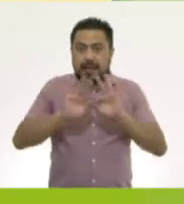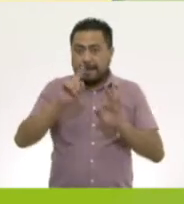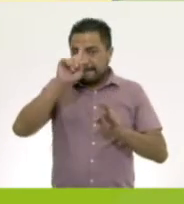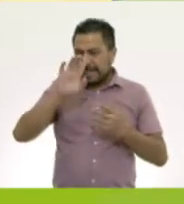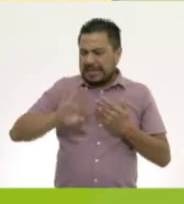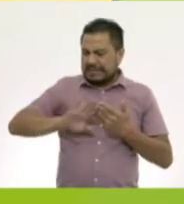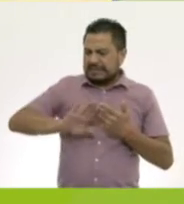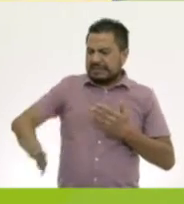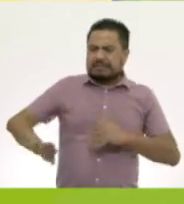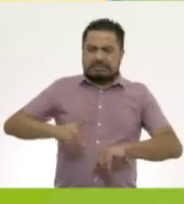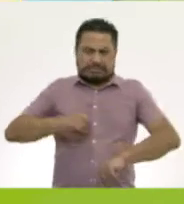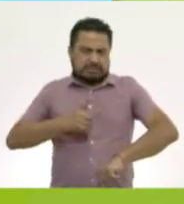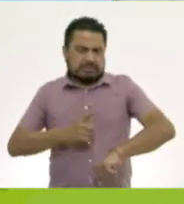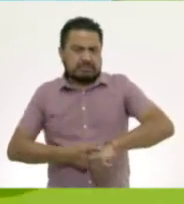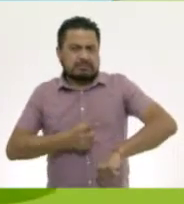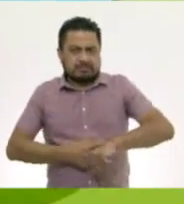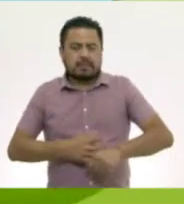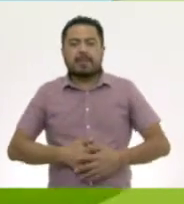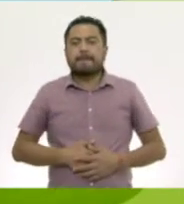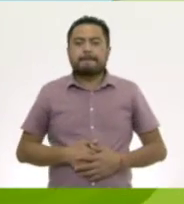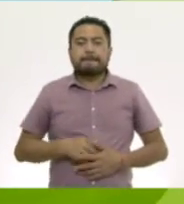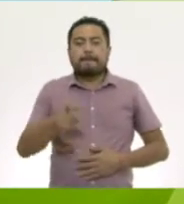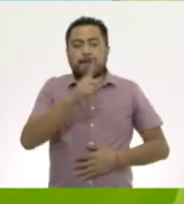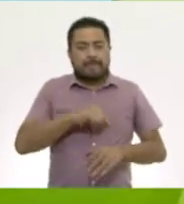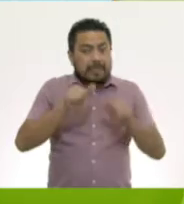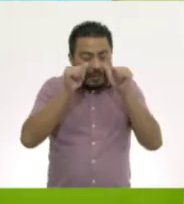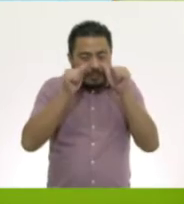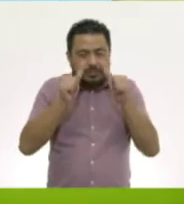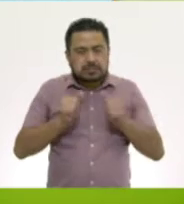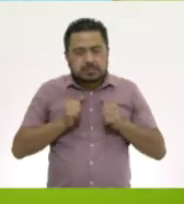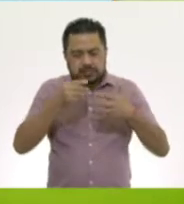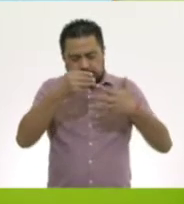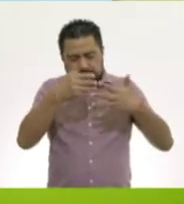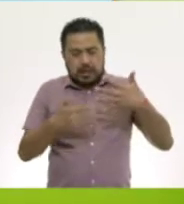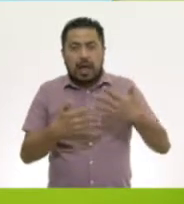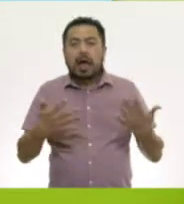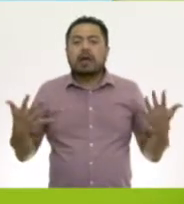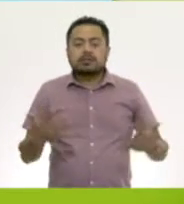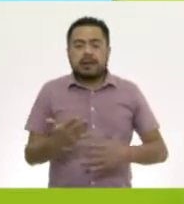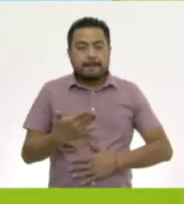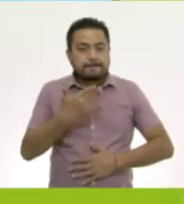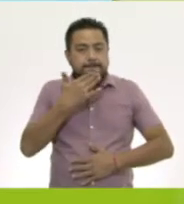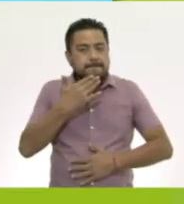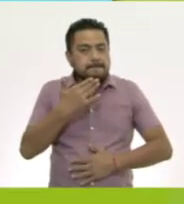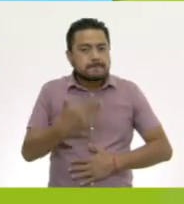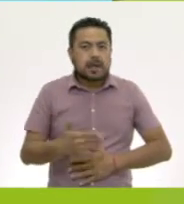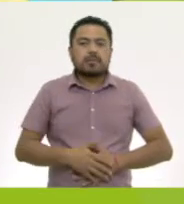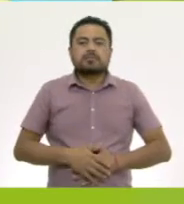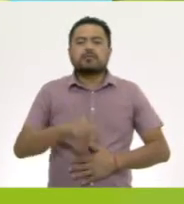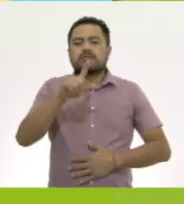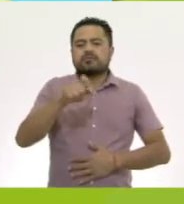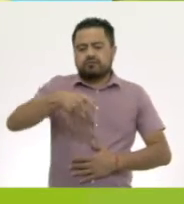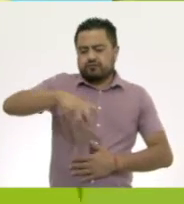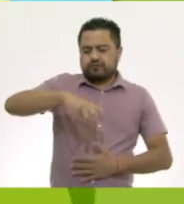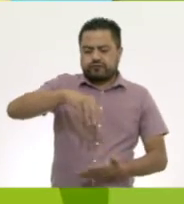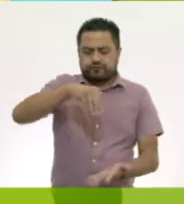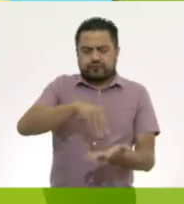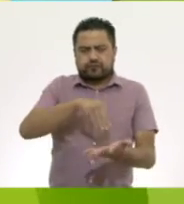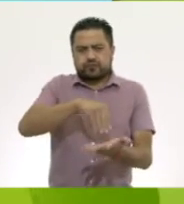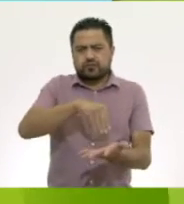prevenir cualquier enfermedad. ¡Sigue estos pasos para hacerlo correctamente! Moja tus manos.